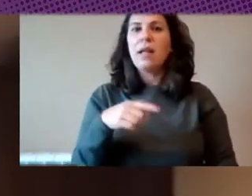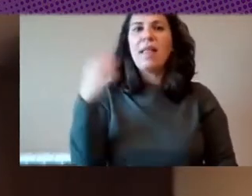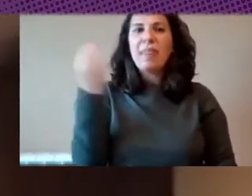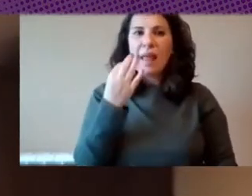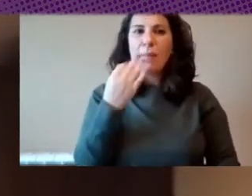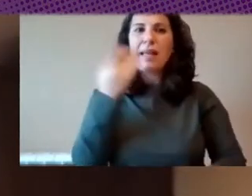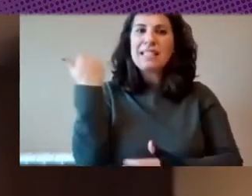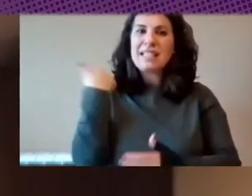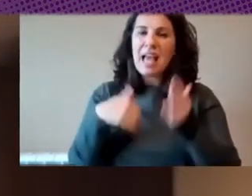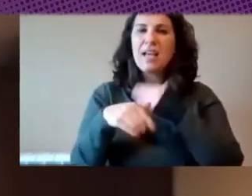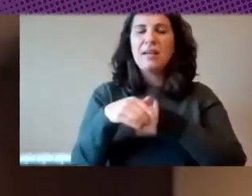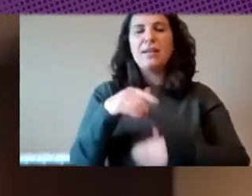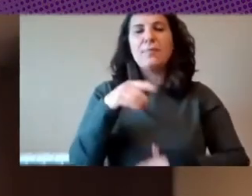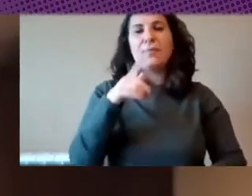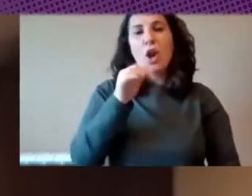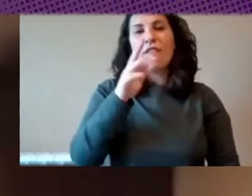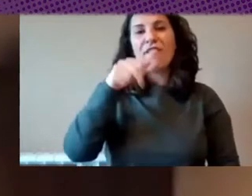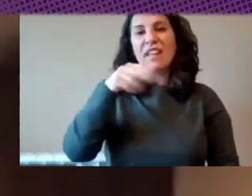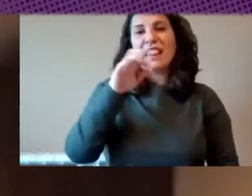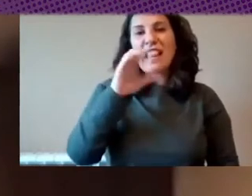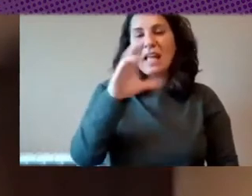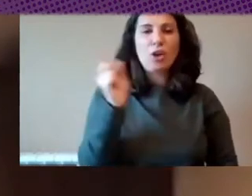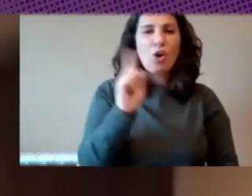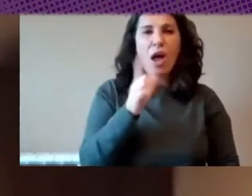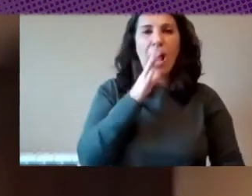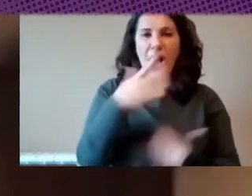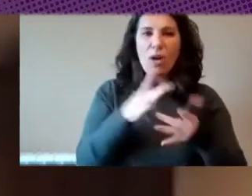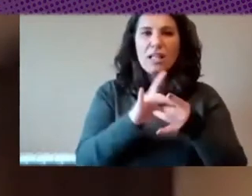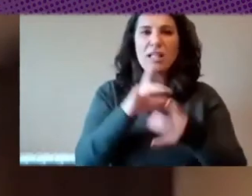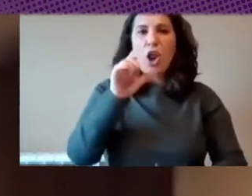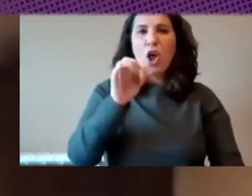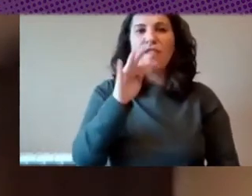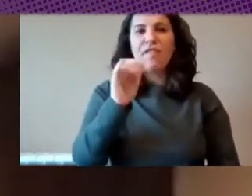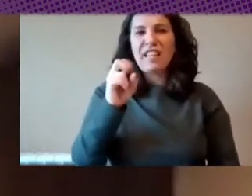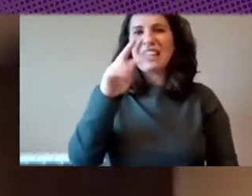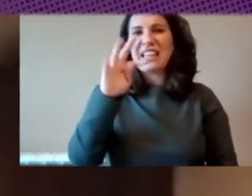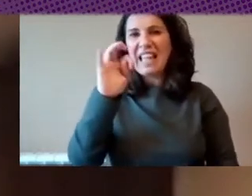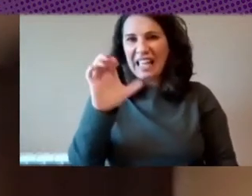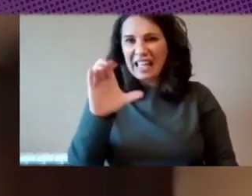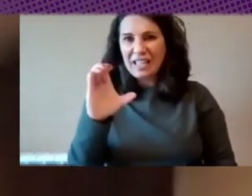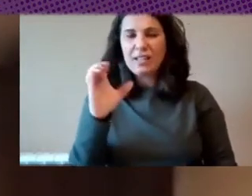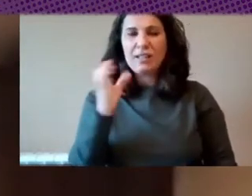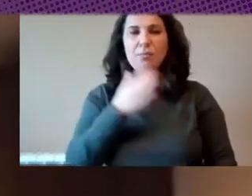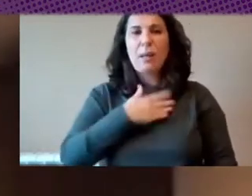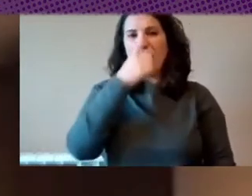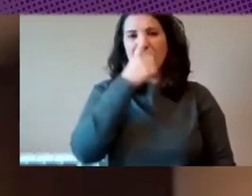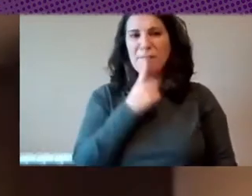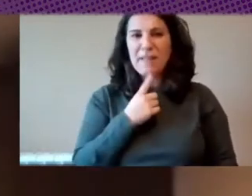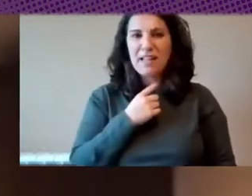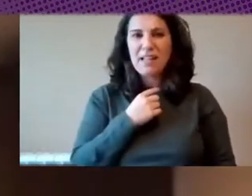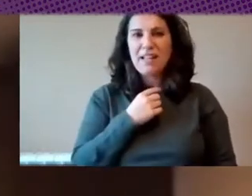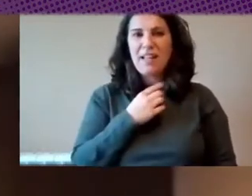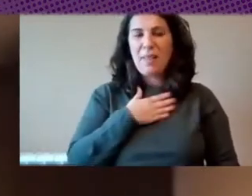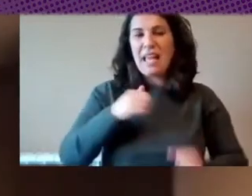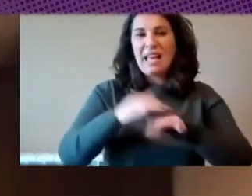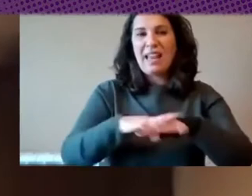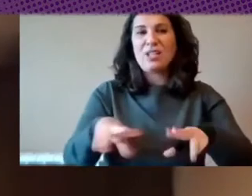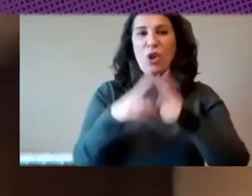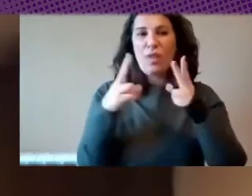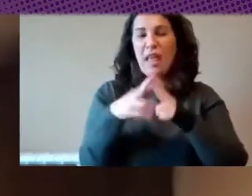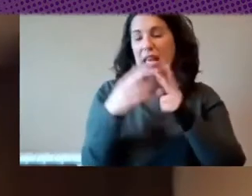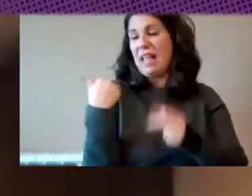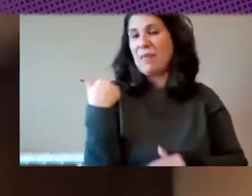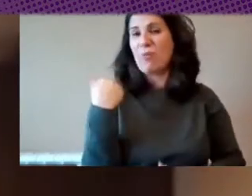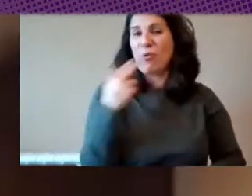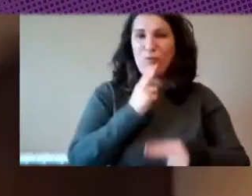FinTech que estaba parte de mi de mi perfil de redes sociales hasta hace